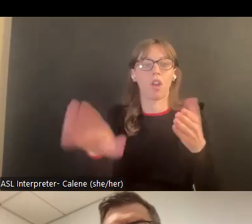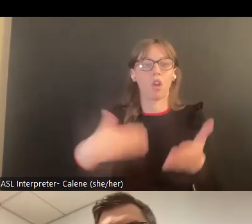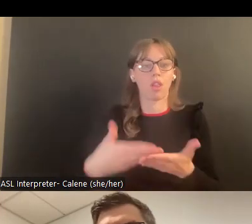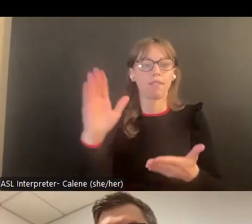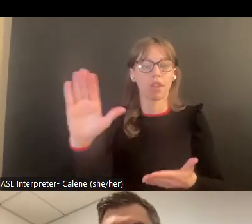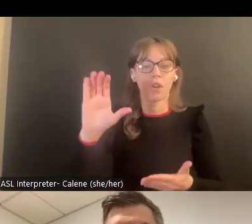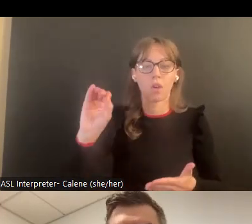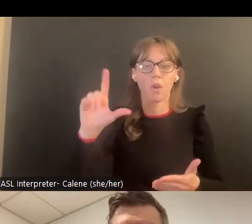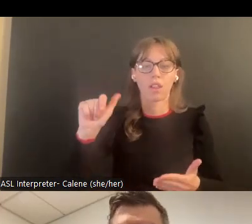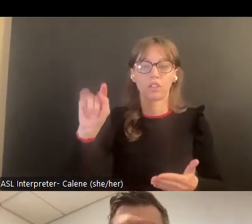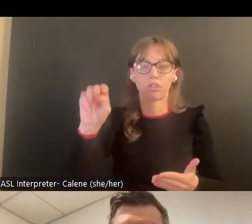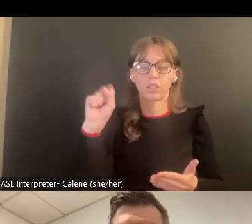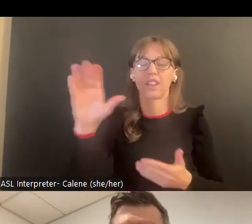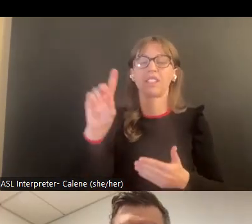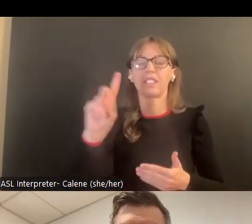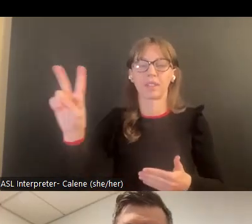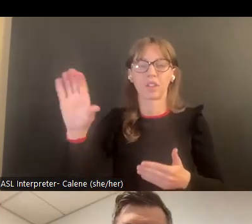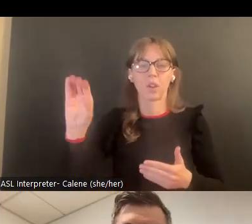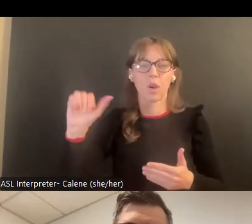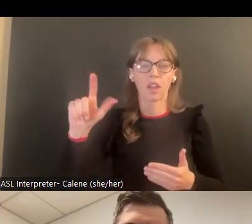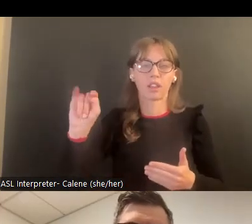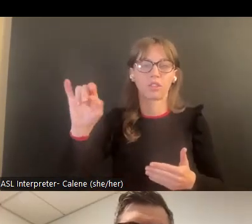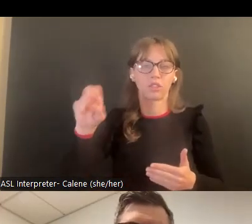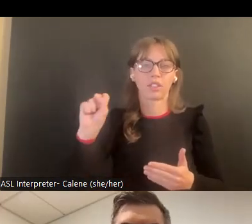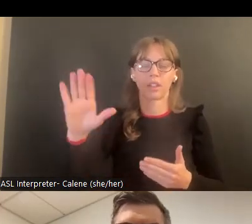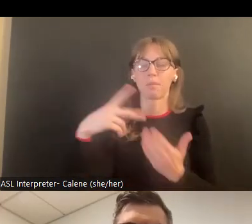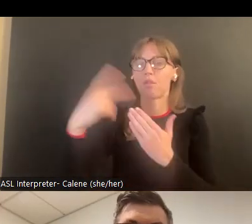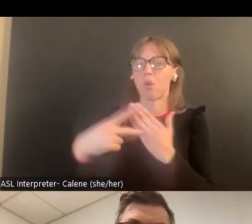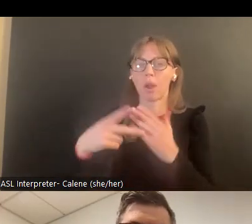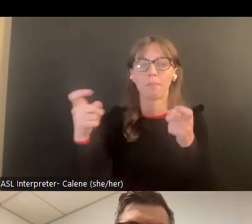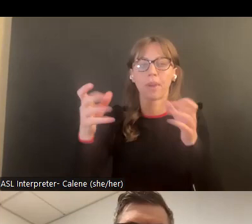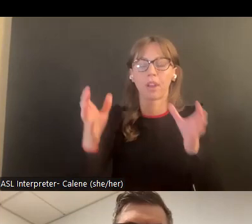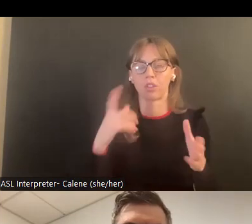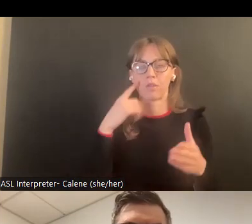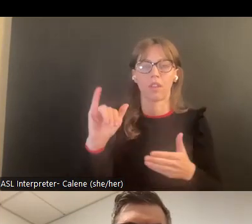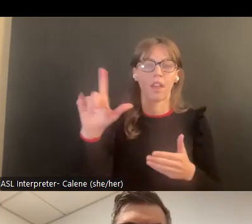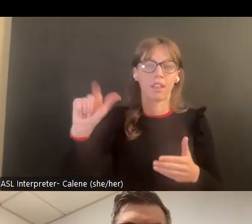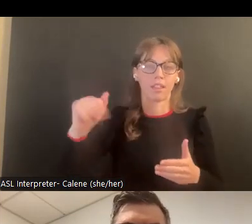Entonces, vamos aquí a considerar lo que sería el programa en que se basa este programa que tenemos aquí en Colorado.